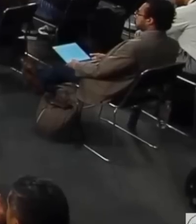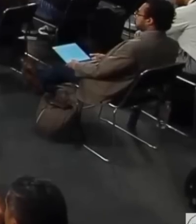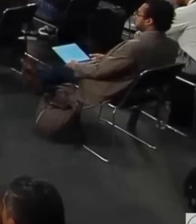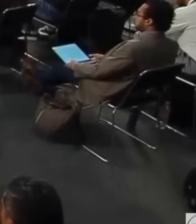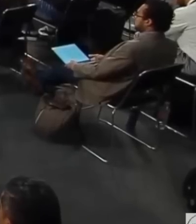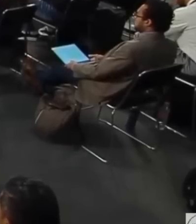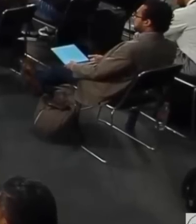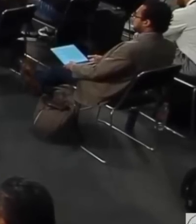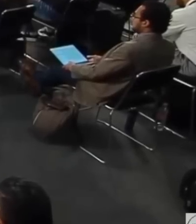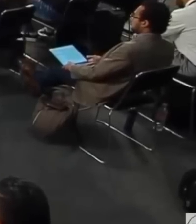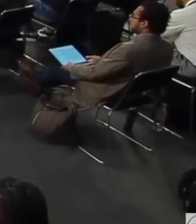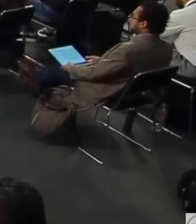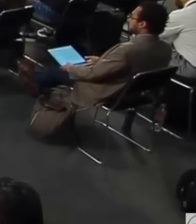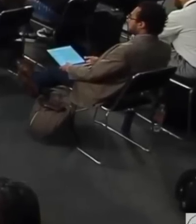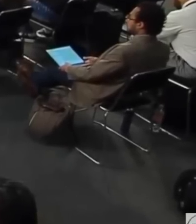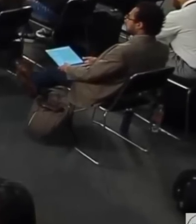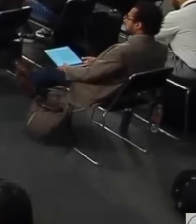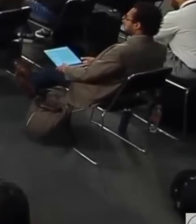Igual, vale.